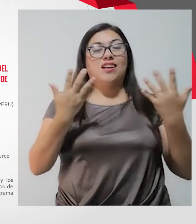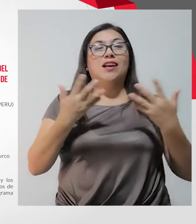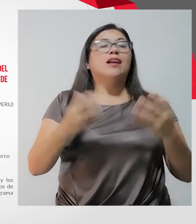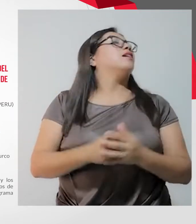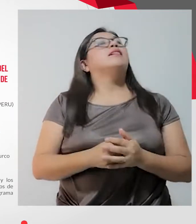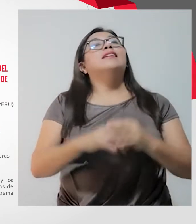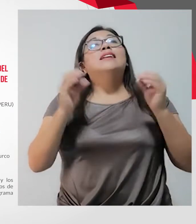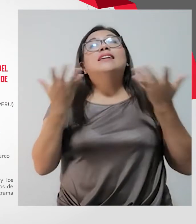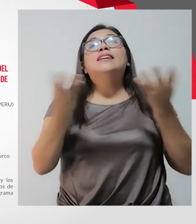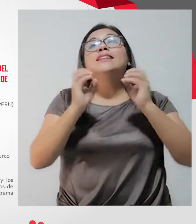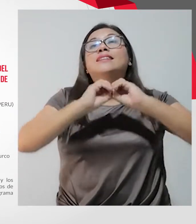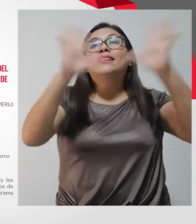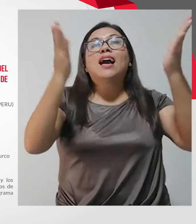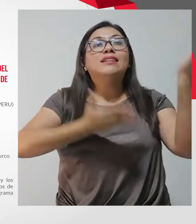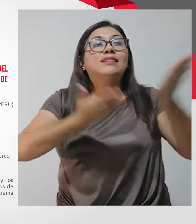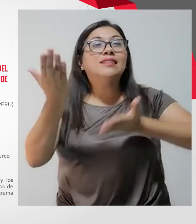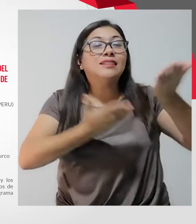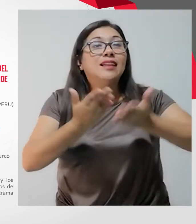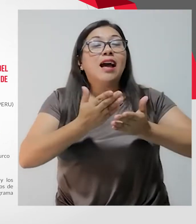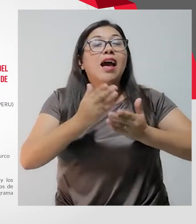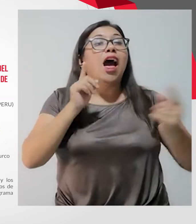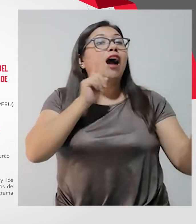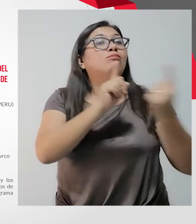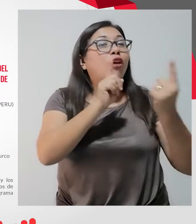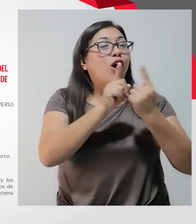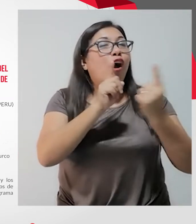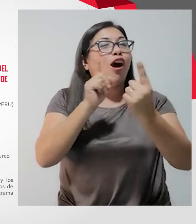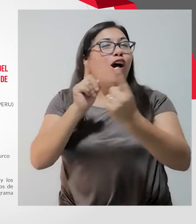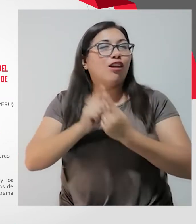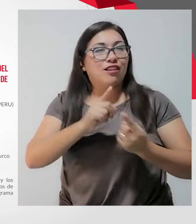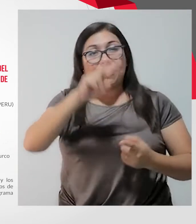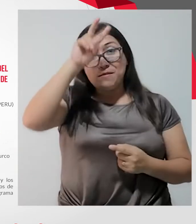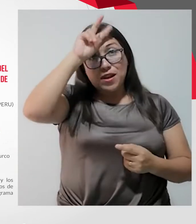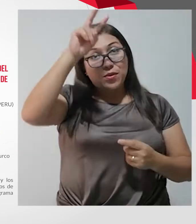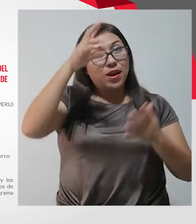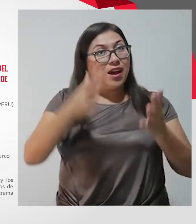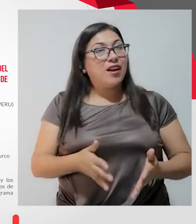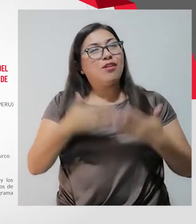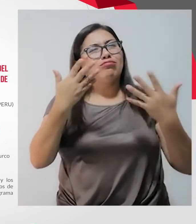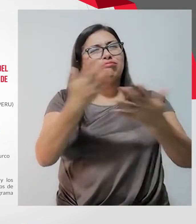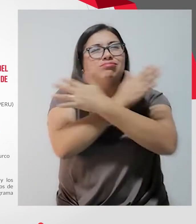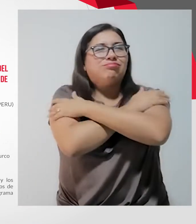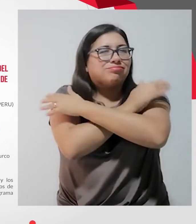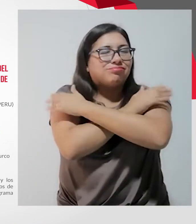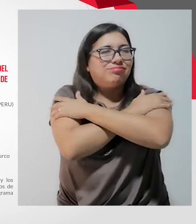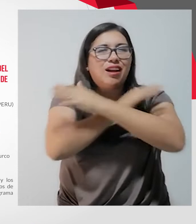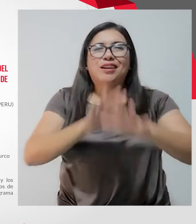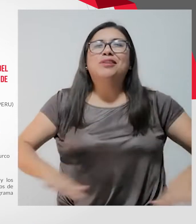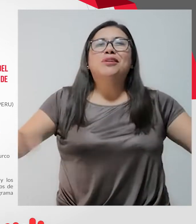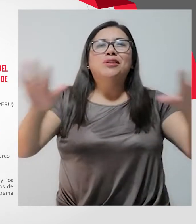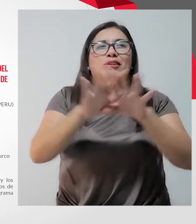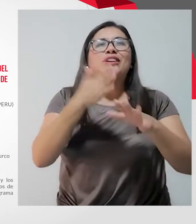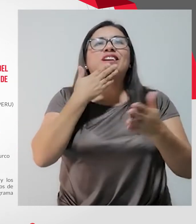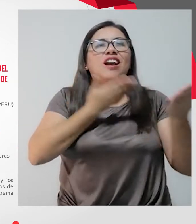del Servidor Público Peruano. Un saludo grande y fraterno para todas las